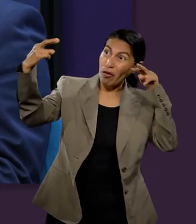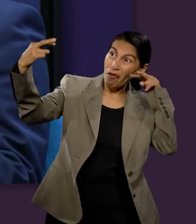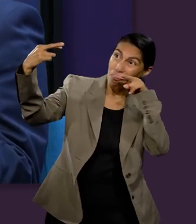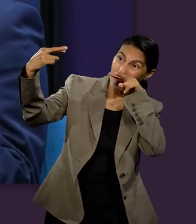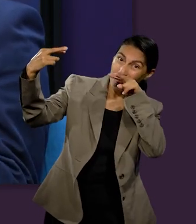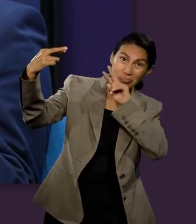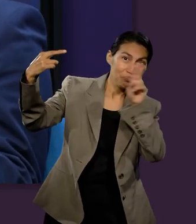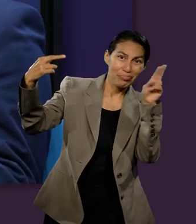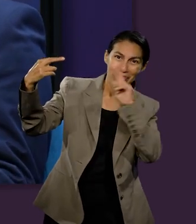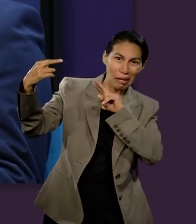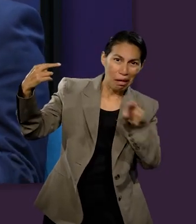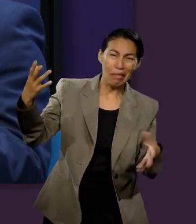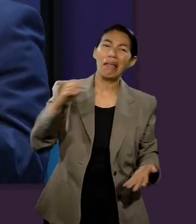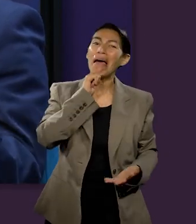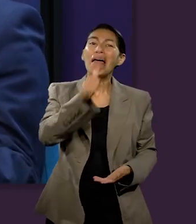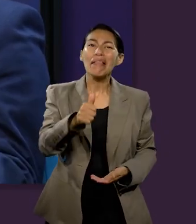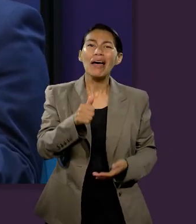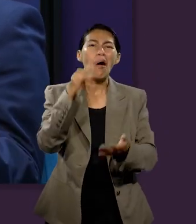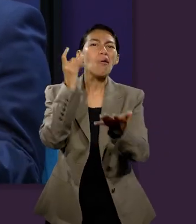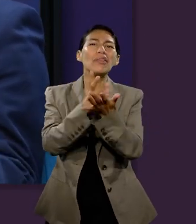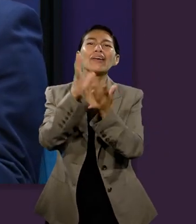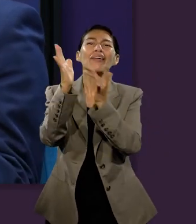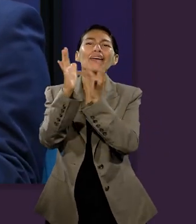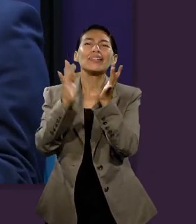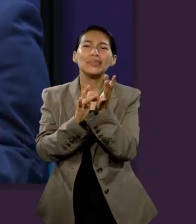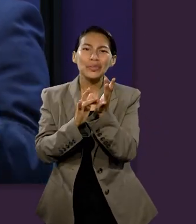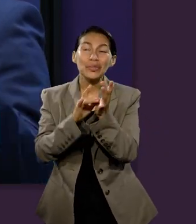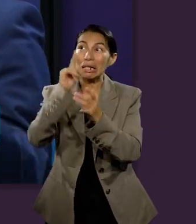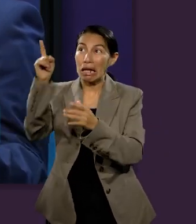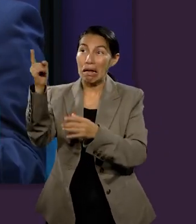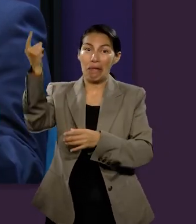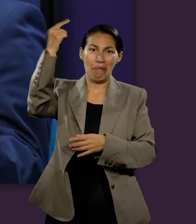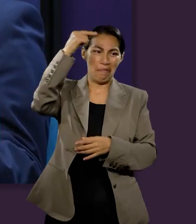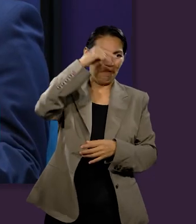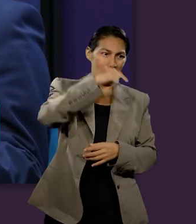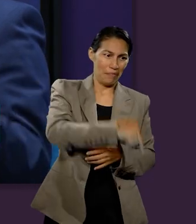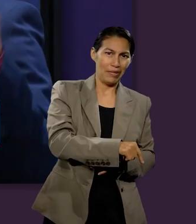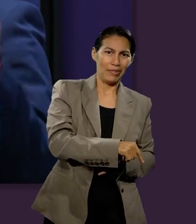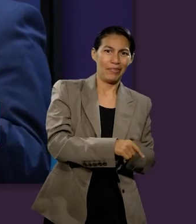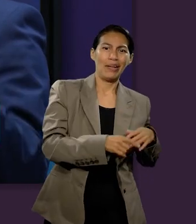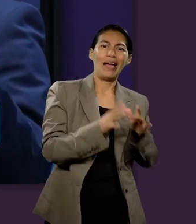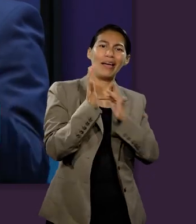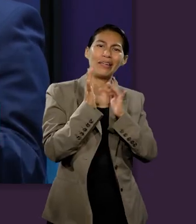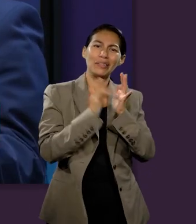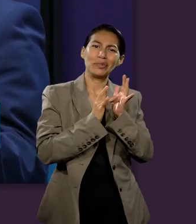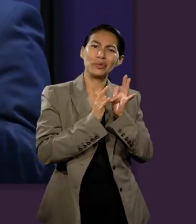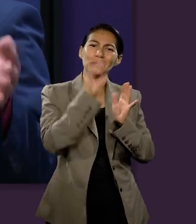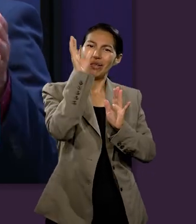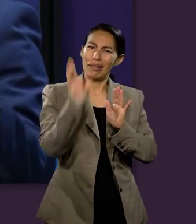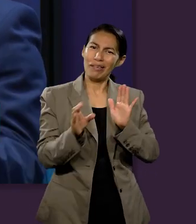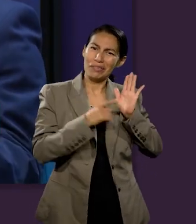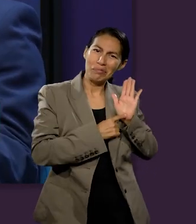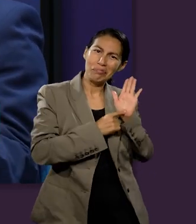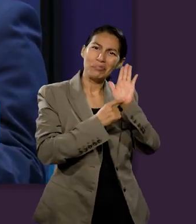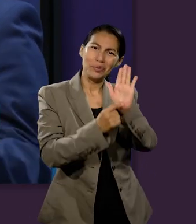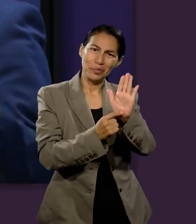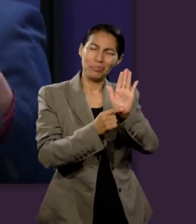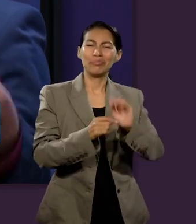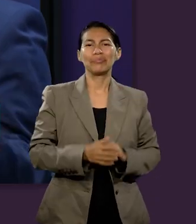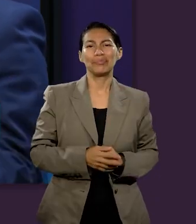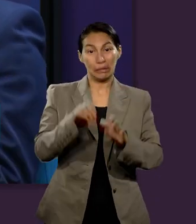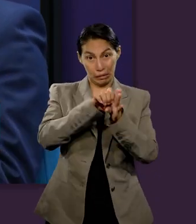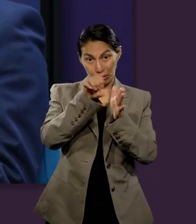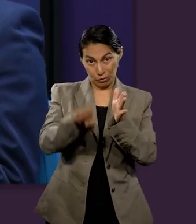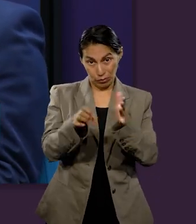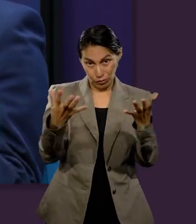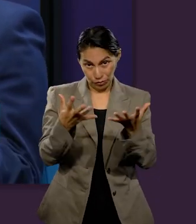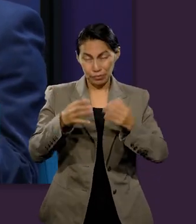tierra, es lo que Biblia dice, que nadie ha visto a Dios. El único que lo ha visto fue Jesús, ¿verdad? Y por eso vino, para